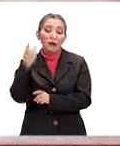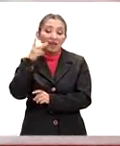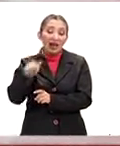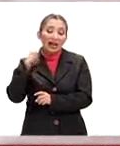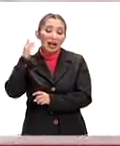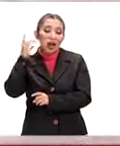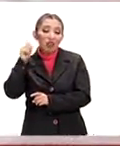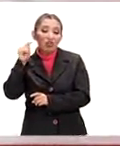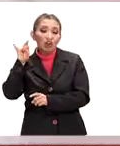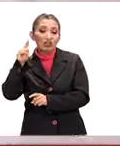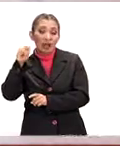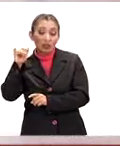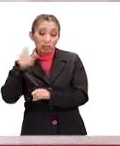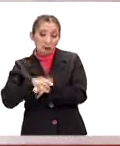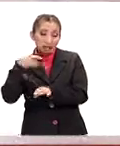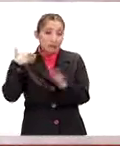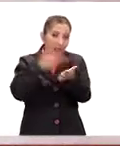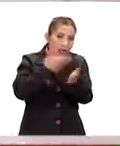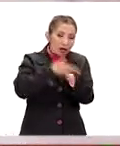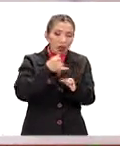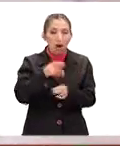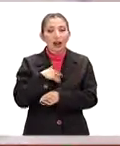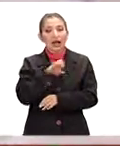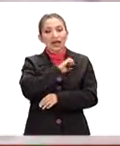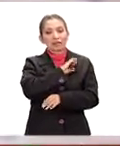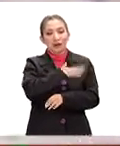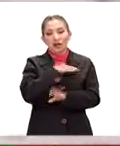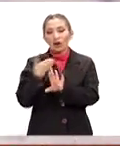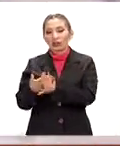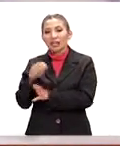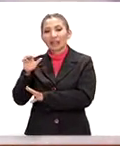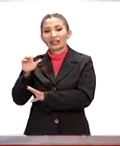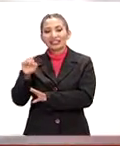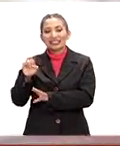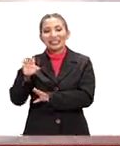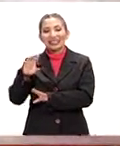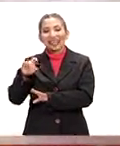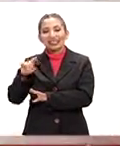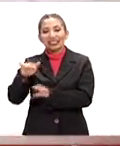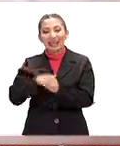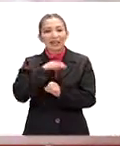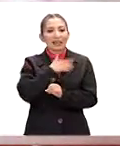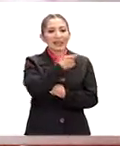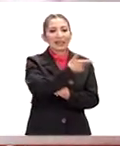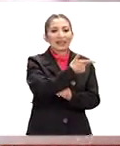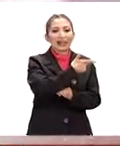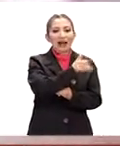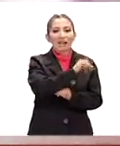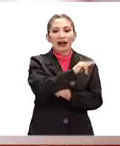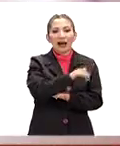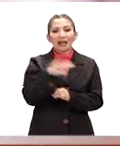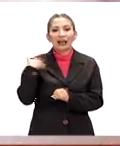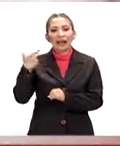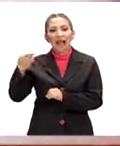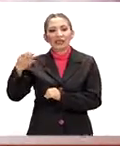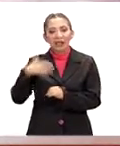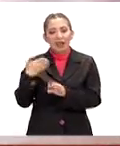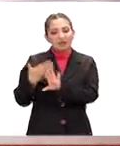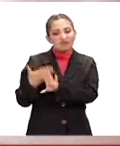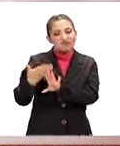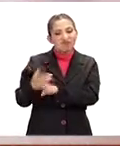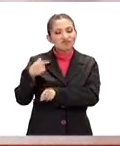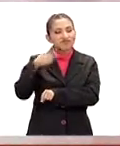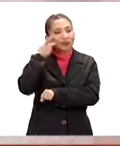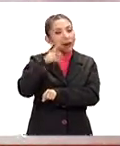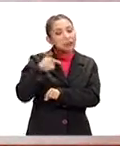viene con más goles. El equipo del Español contra el Celta y a la vez contra el Granada, que el propio Memo está tratando,